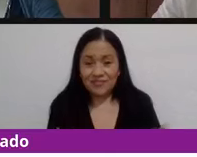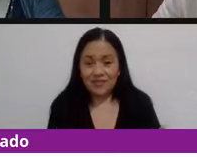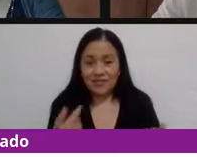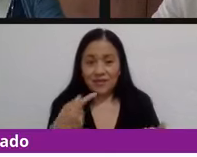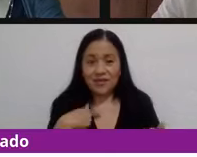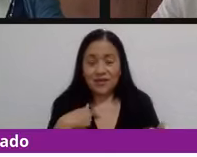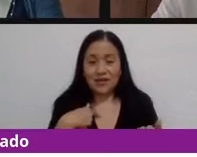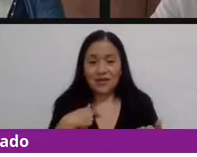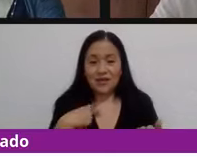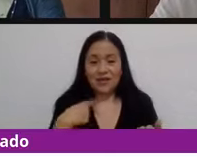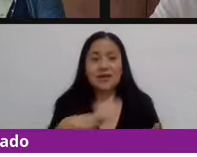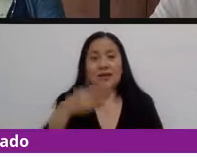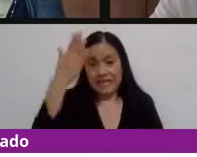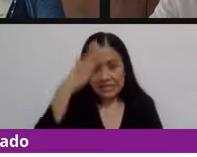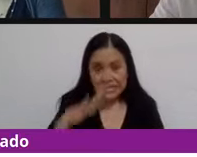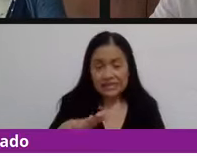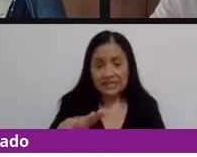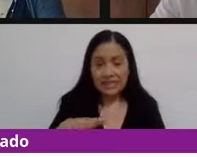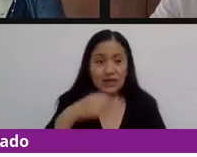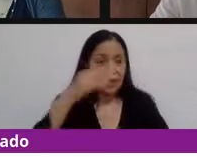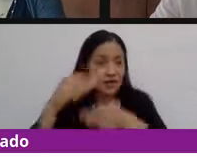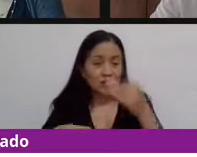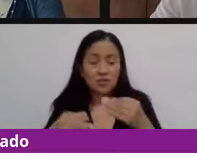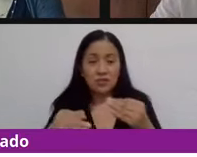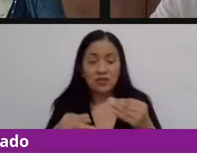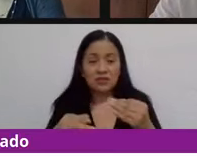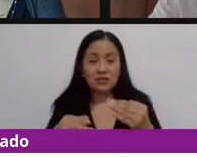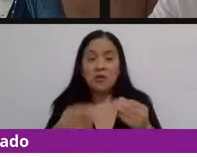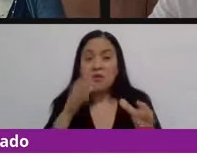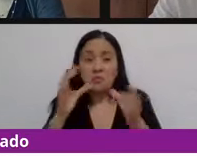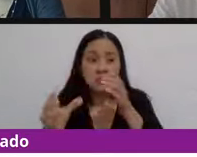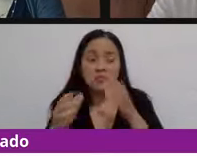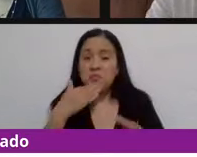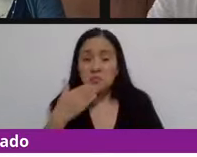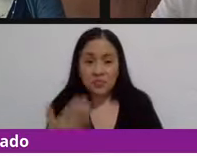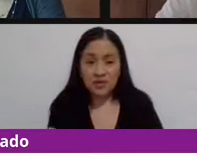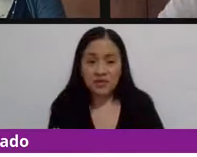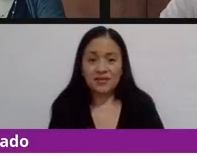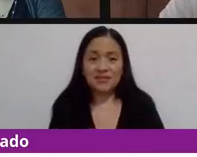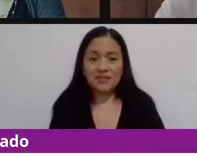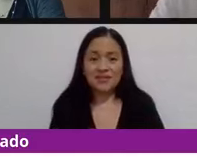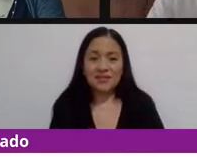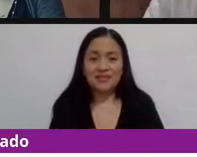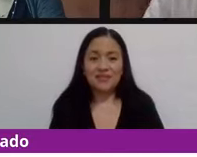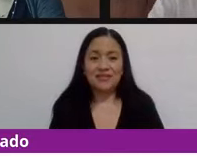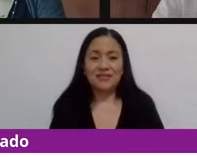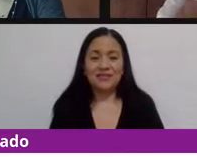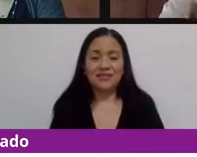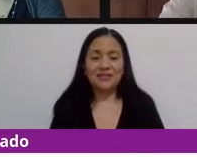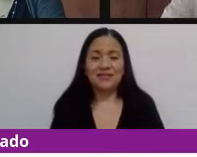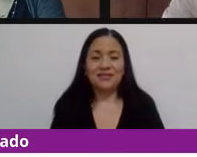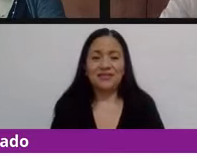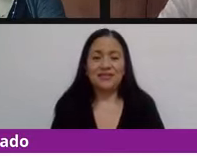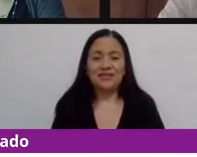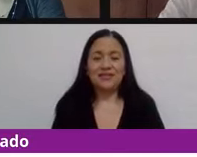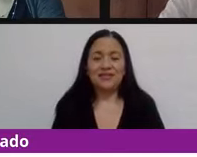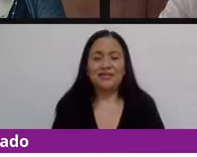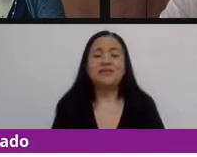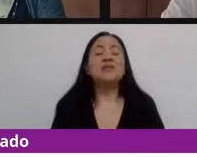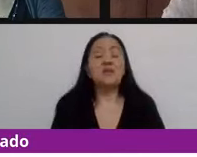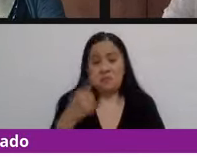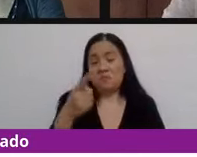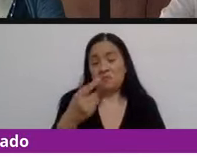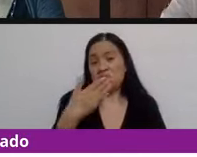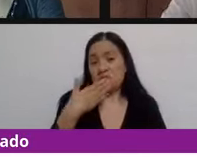conversación a la mesa donde se pueda ir nutriendo cuál es el fin de cualquier plática o charla en la cual se trata de